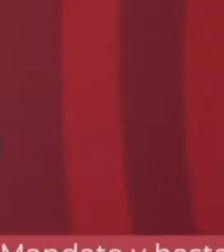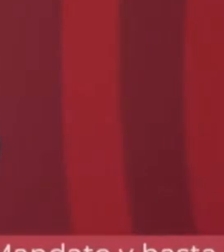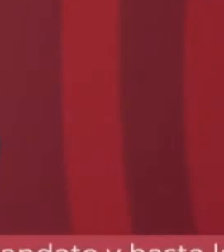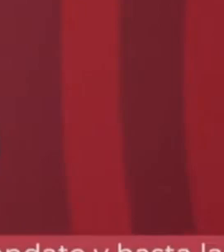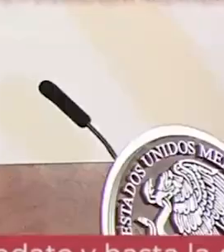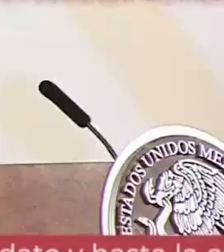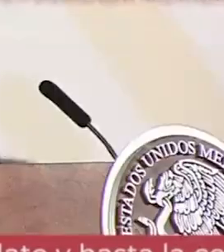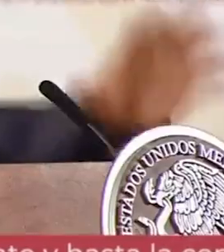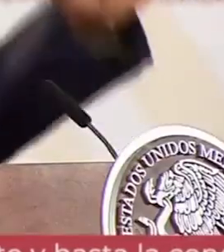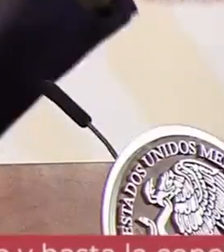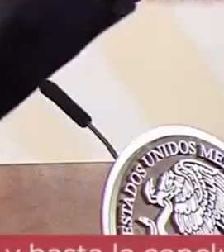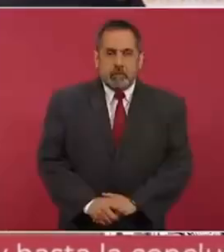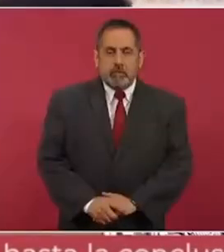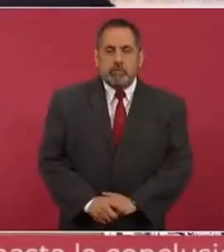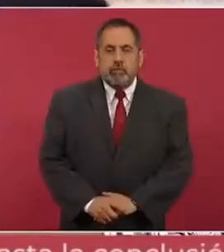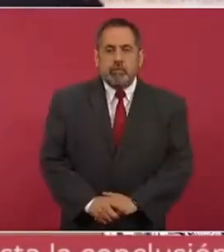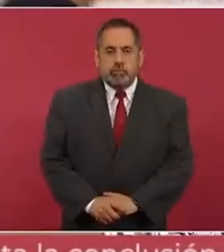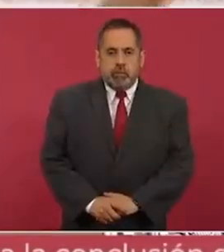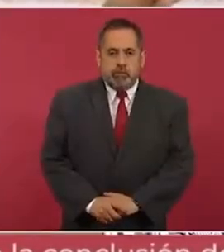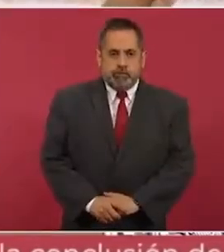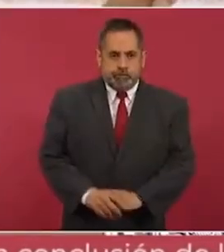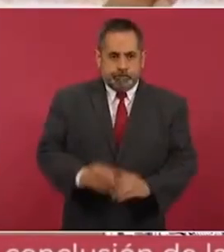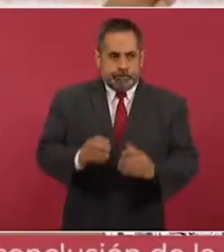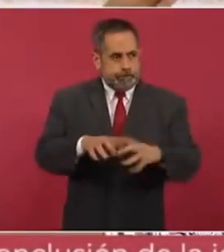las grandes empresas